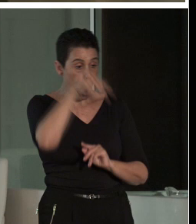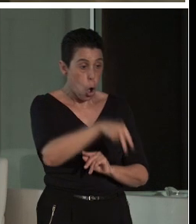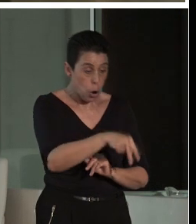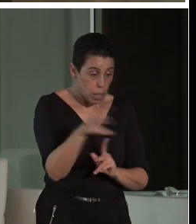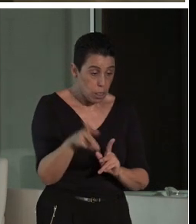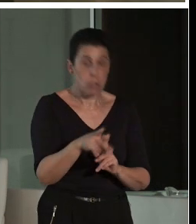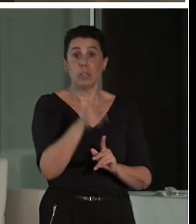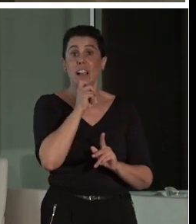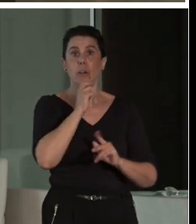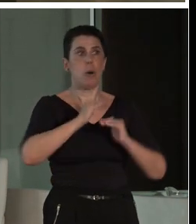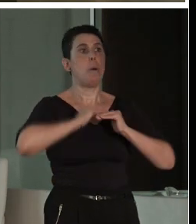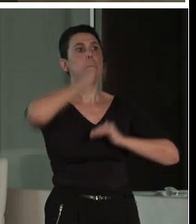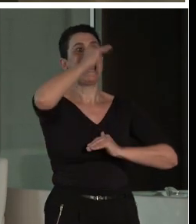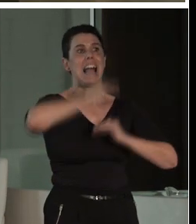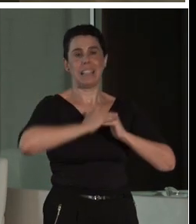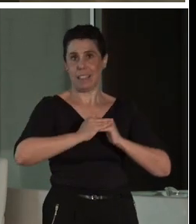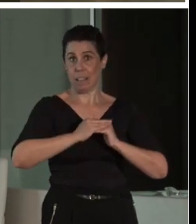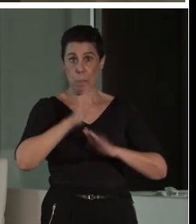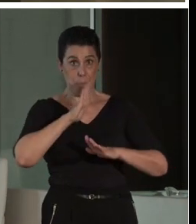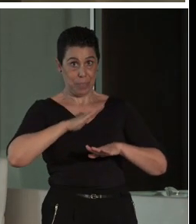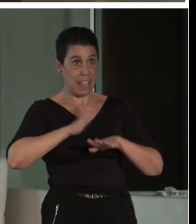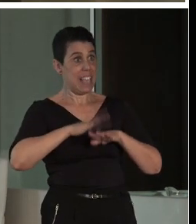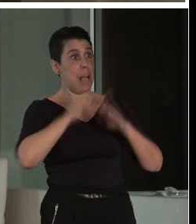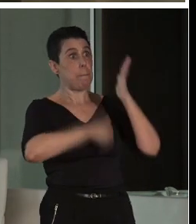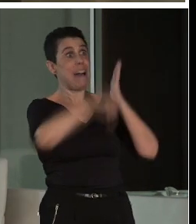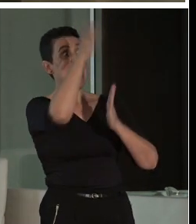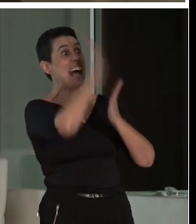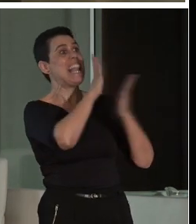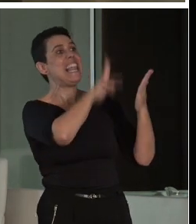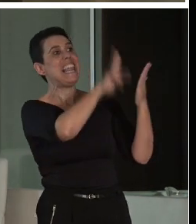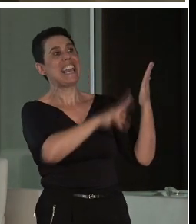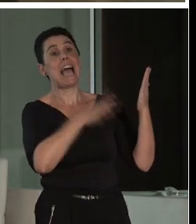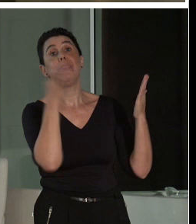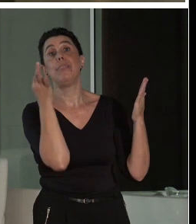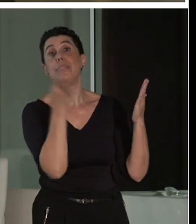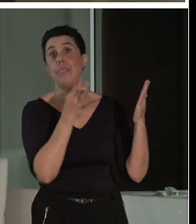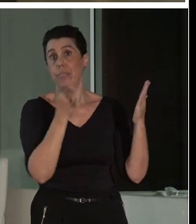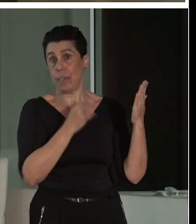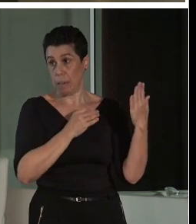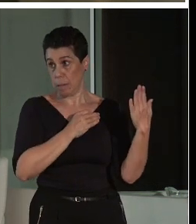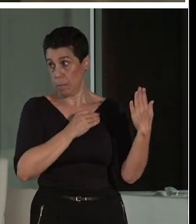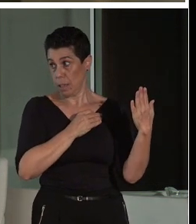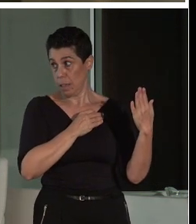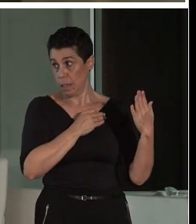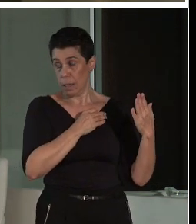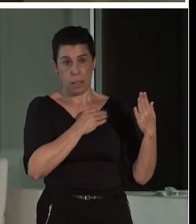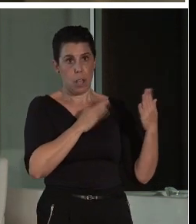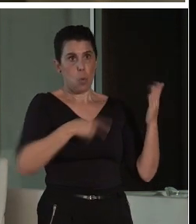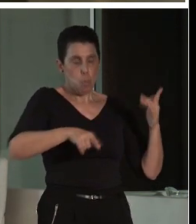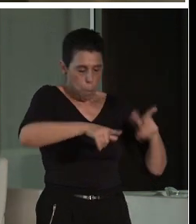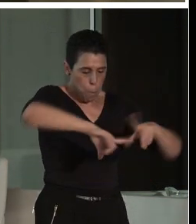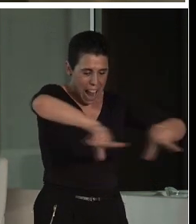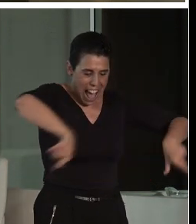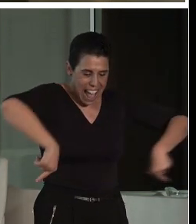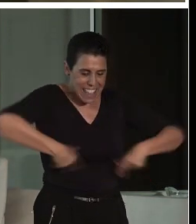si hay plataformas. Para leer un panel siempre debería haber una plataforma semicircular